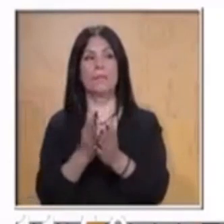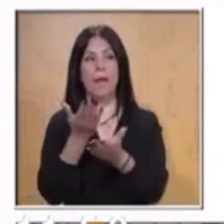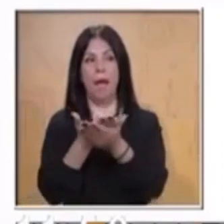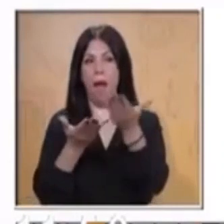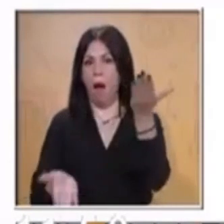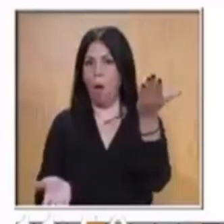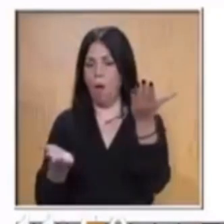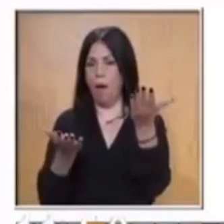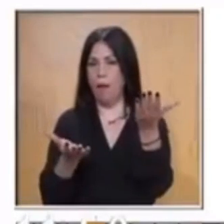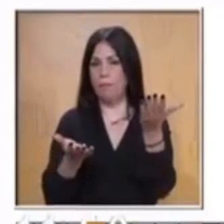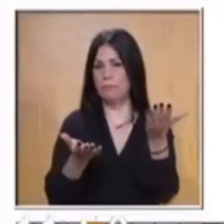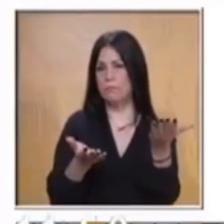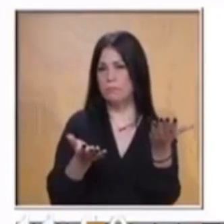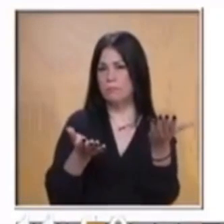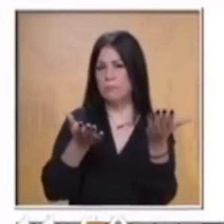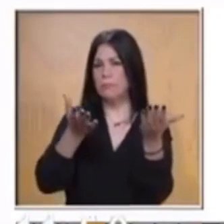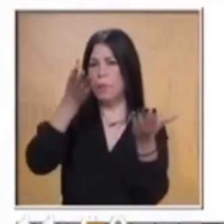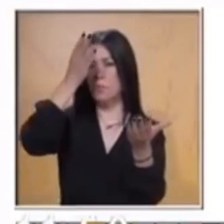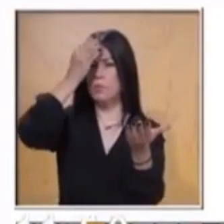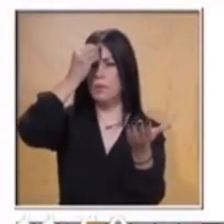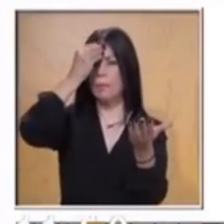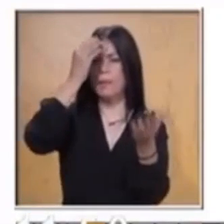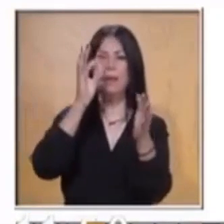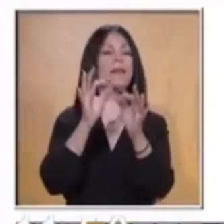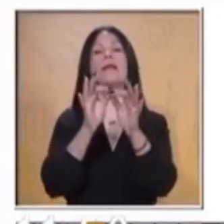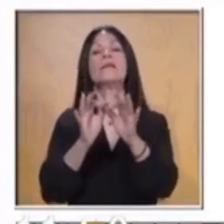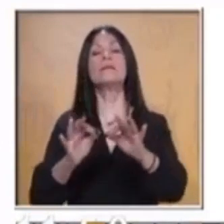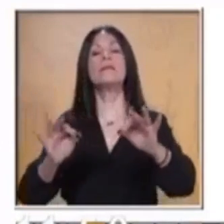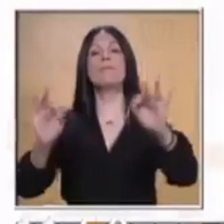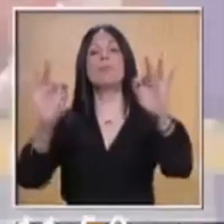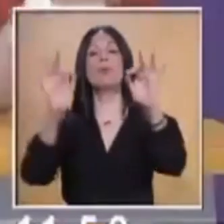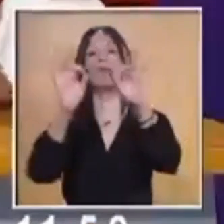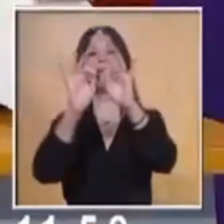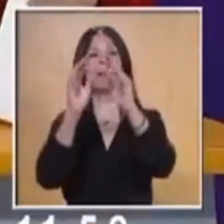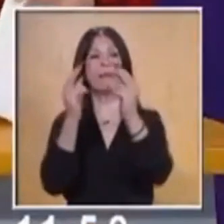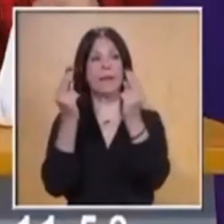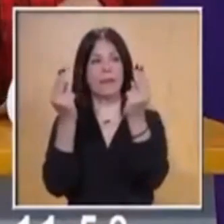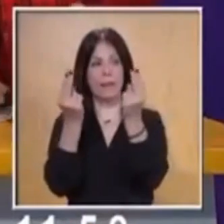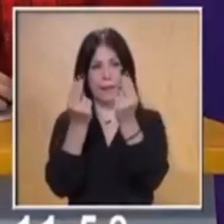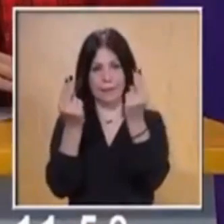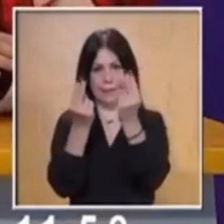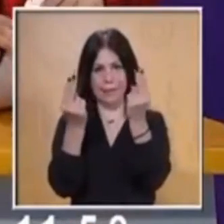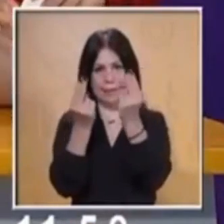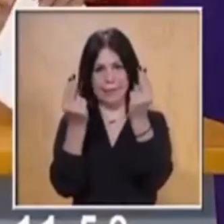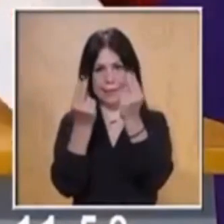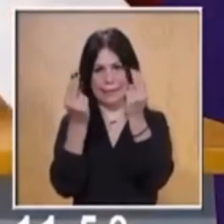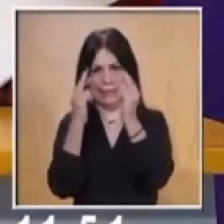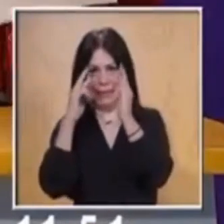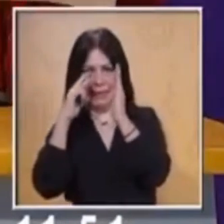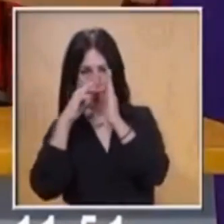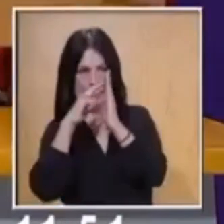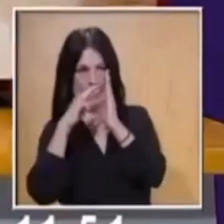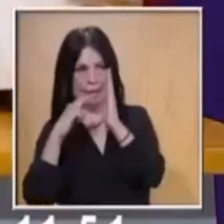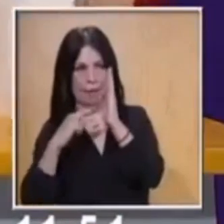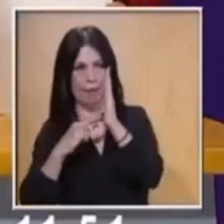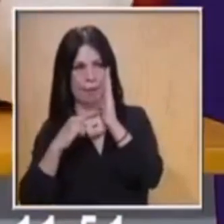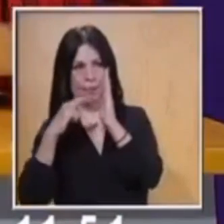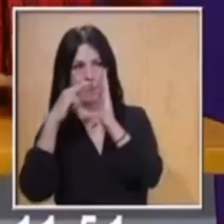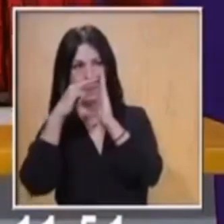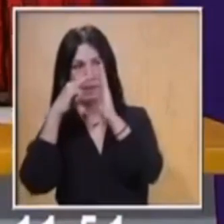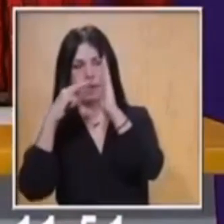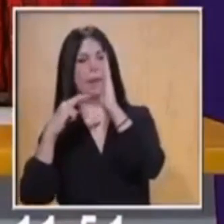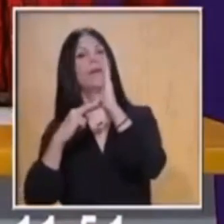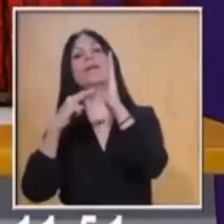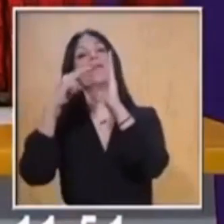la importancia que se necesita para la aplicación imparcial de las normas y sobre todo